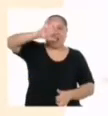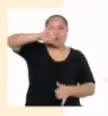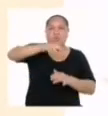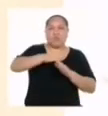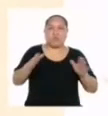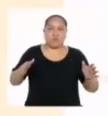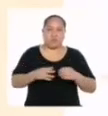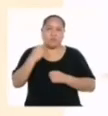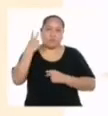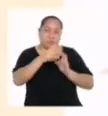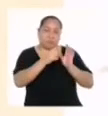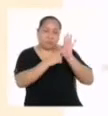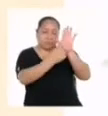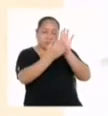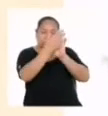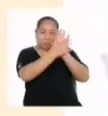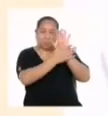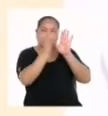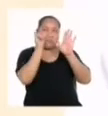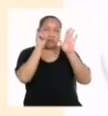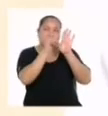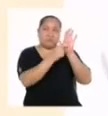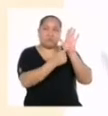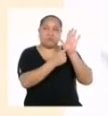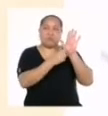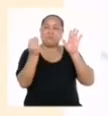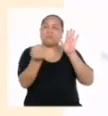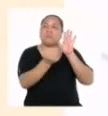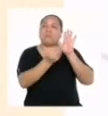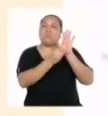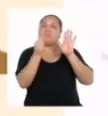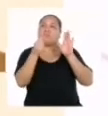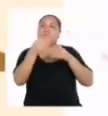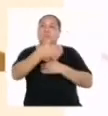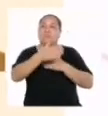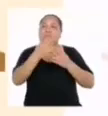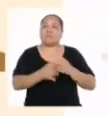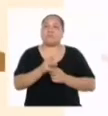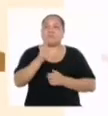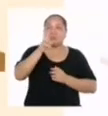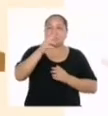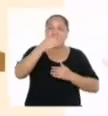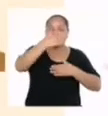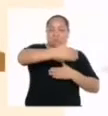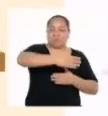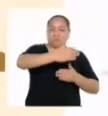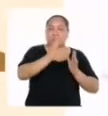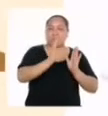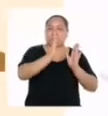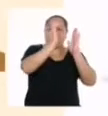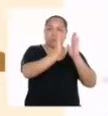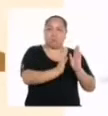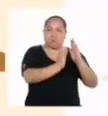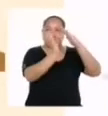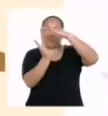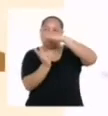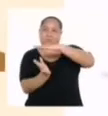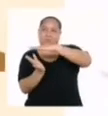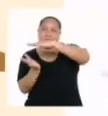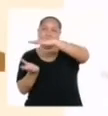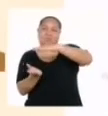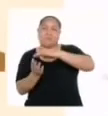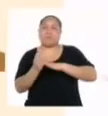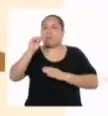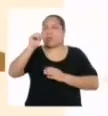altura como está en la imagen que les estoy compartiendo. He colocado esta caja en tres posiciones distintas. La pregunta es